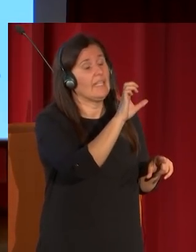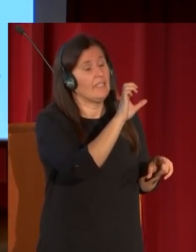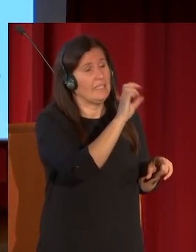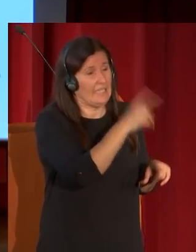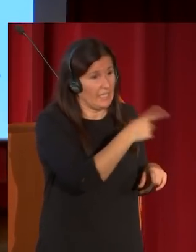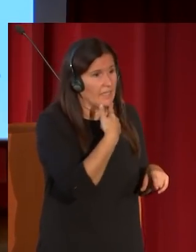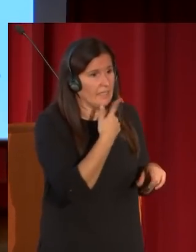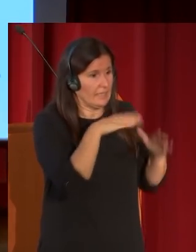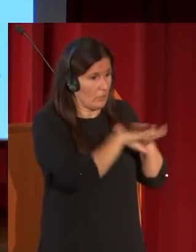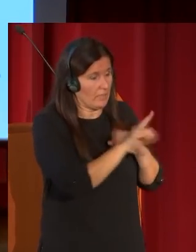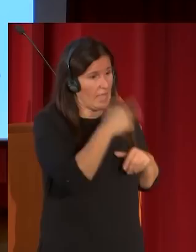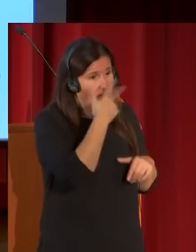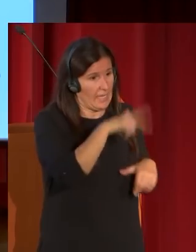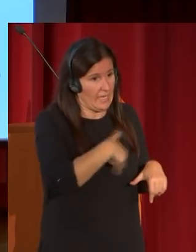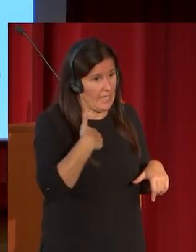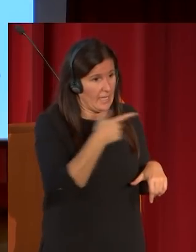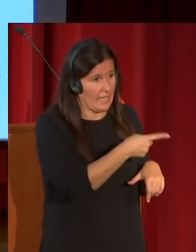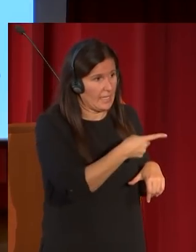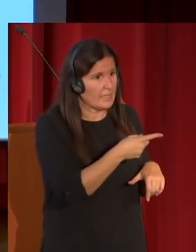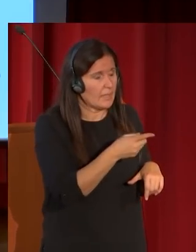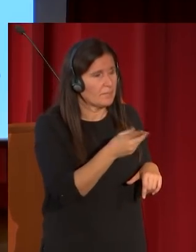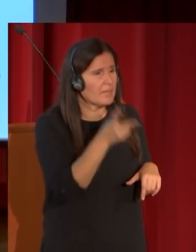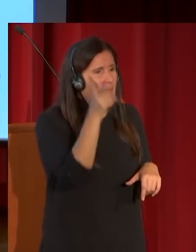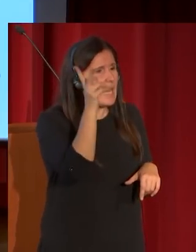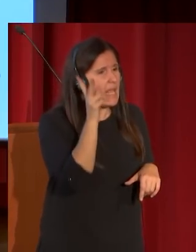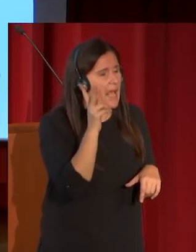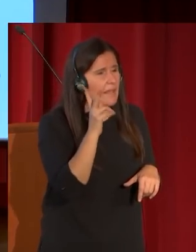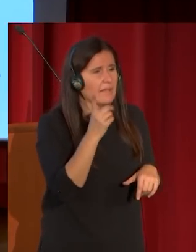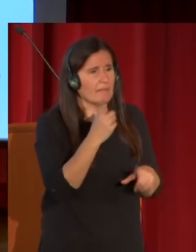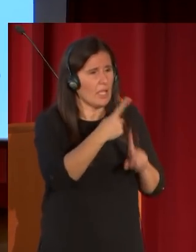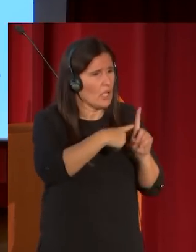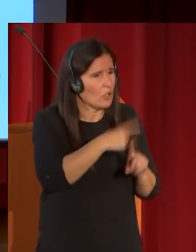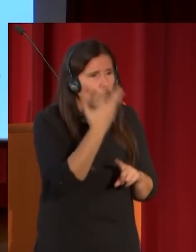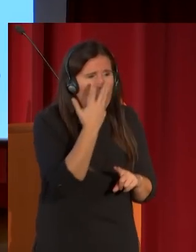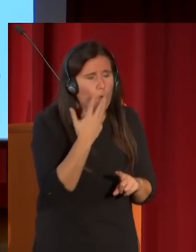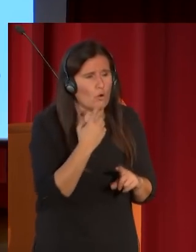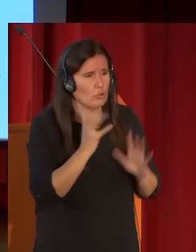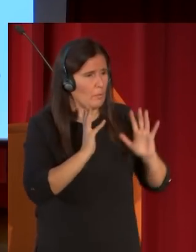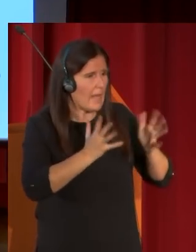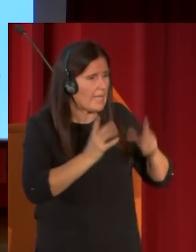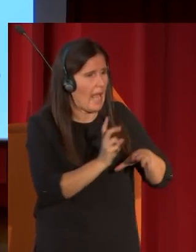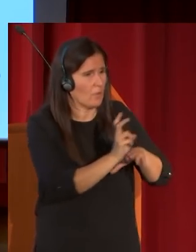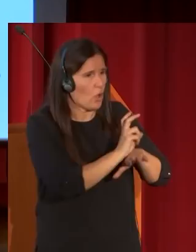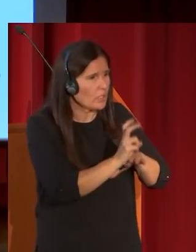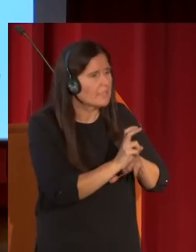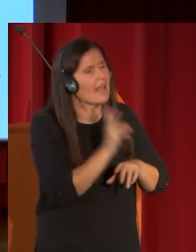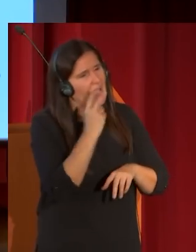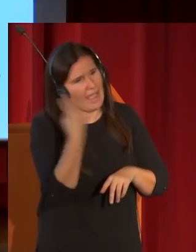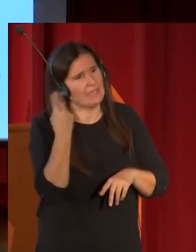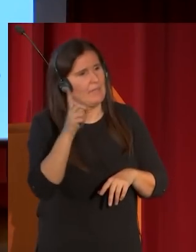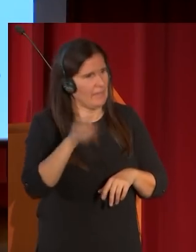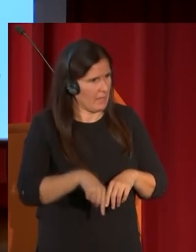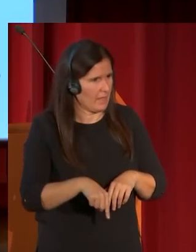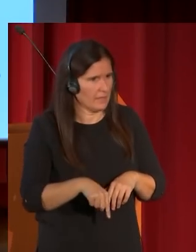de la obra que está en el Prado esa elegancia de tonos plateados grises y de azulados se puede ver también aquí y aquí